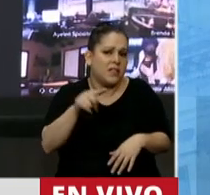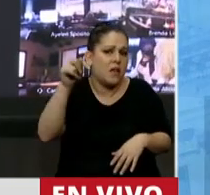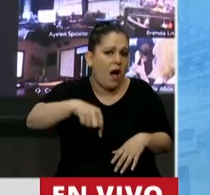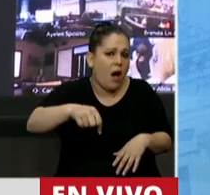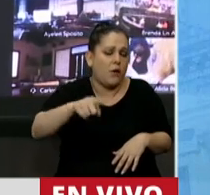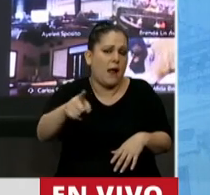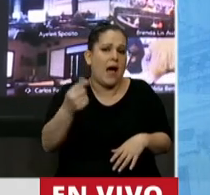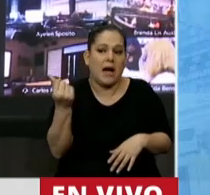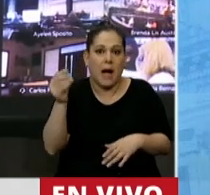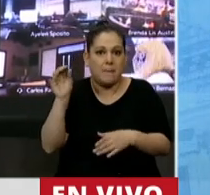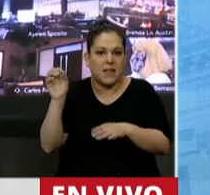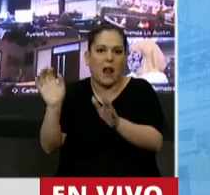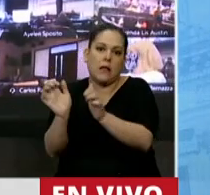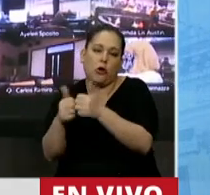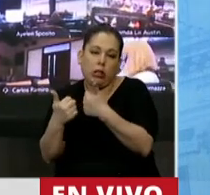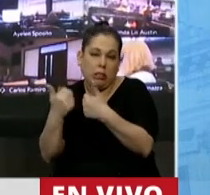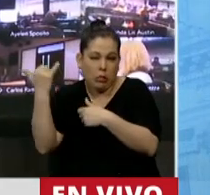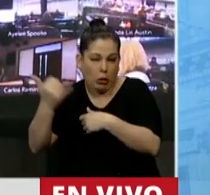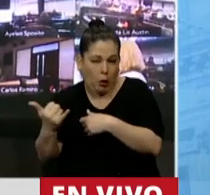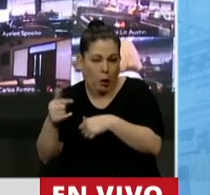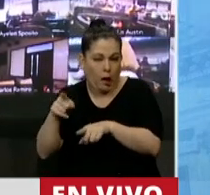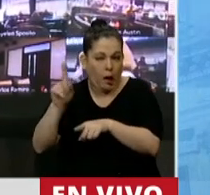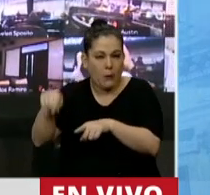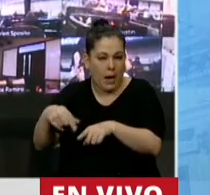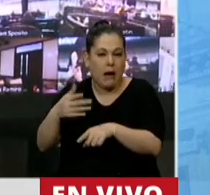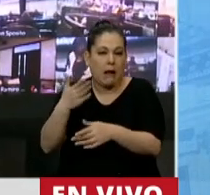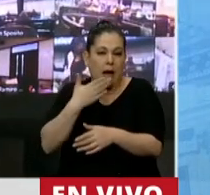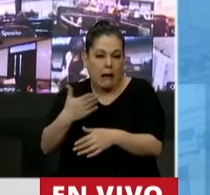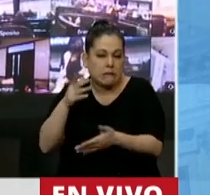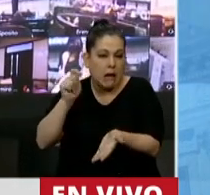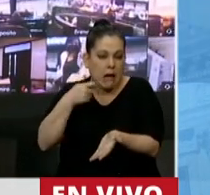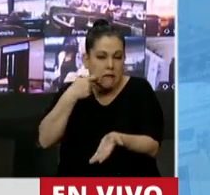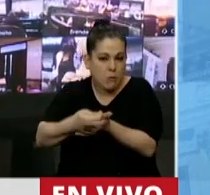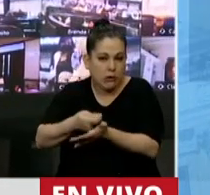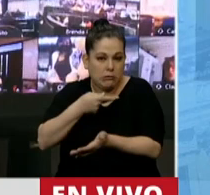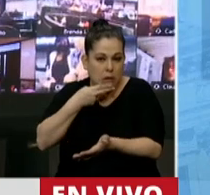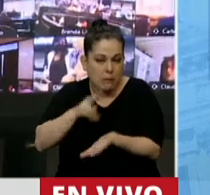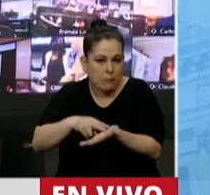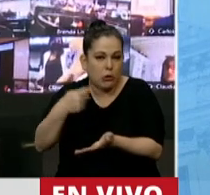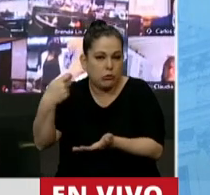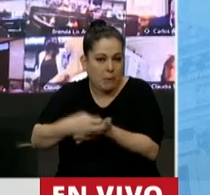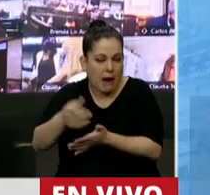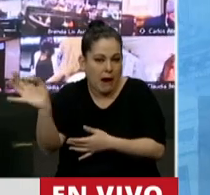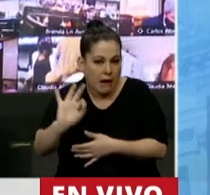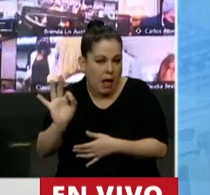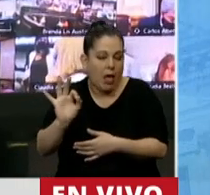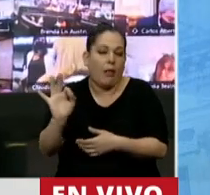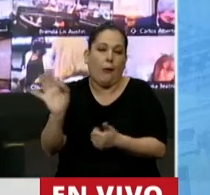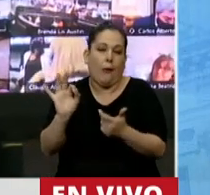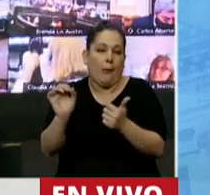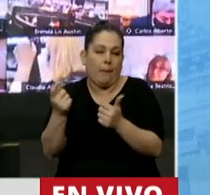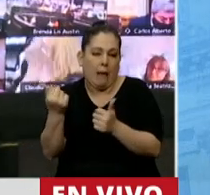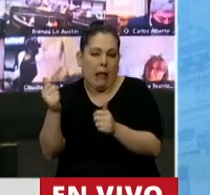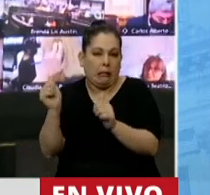si este capital está escondido y es fruto de la evasión, la corrupción, el lavado, debe